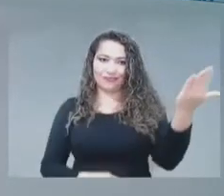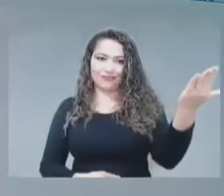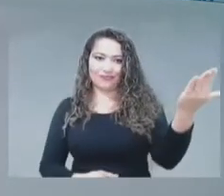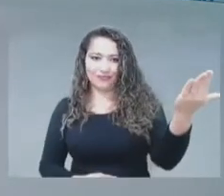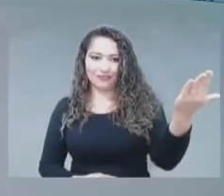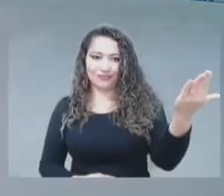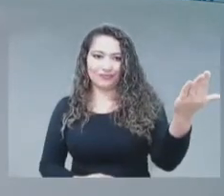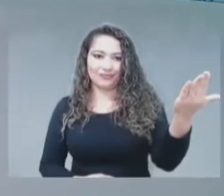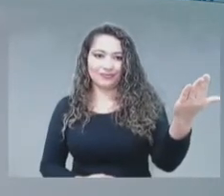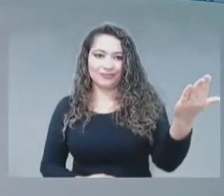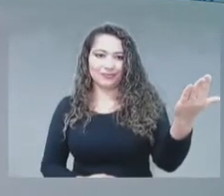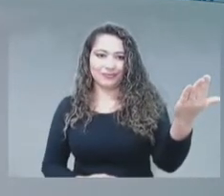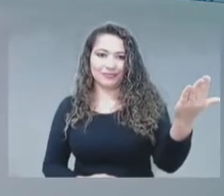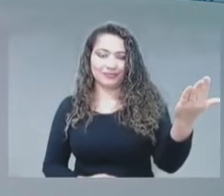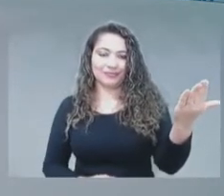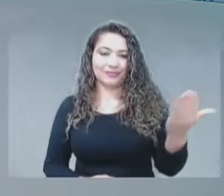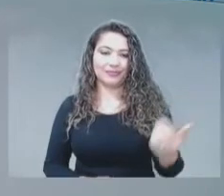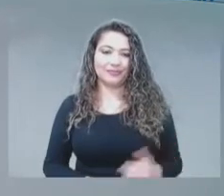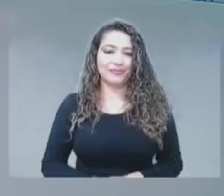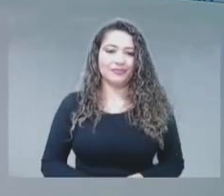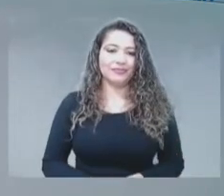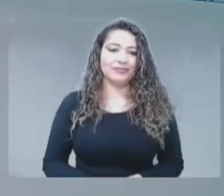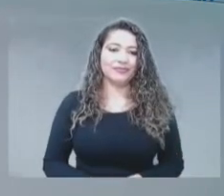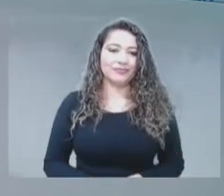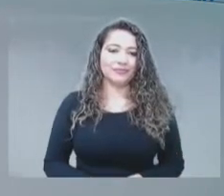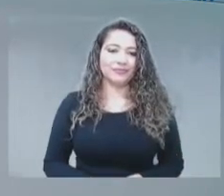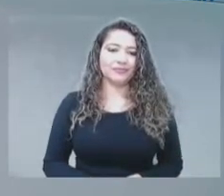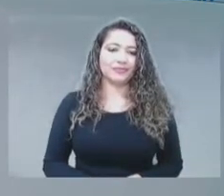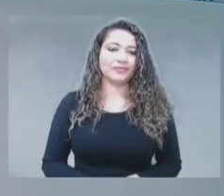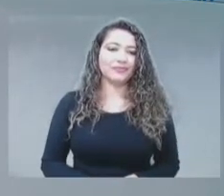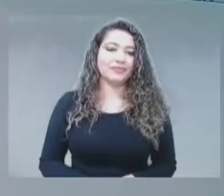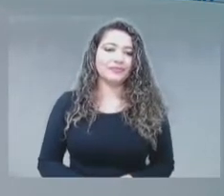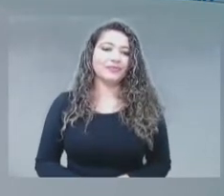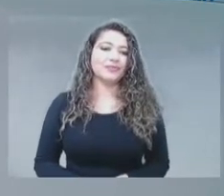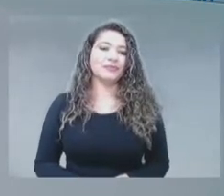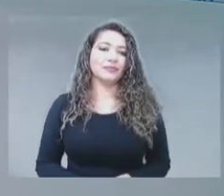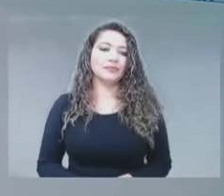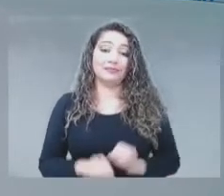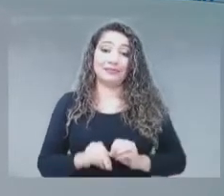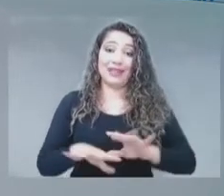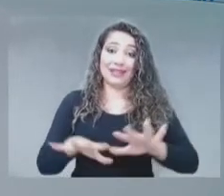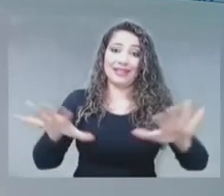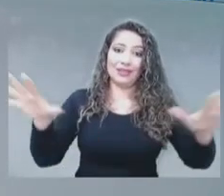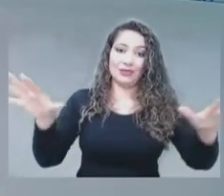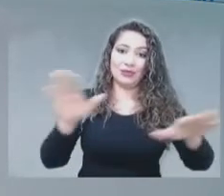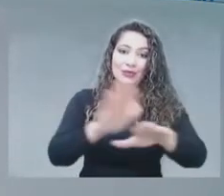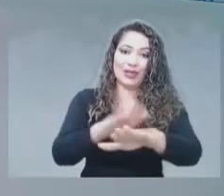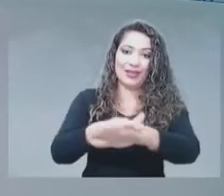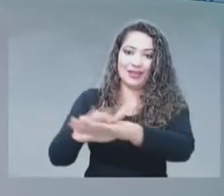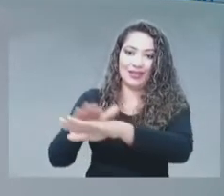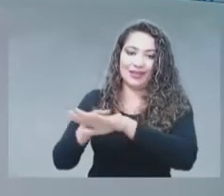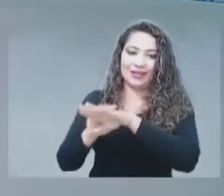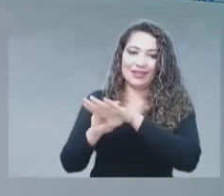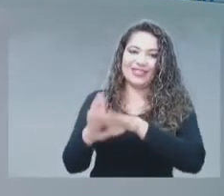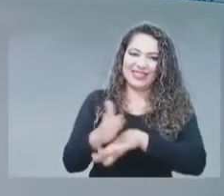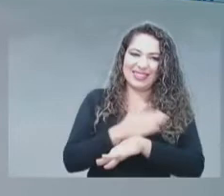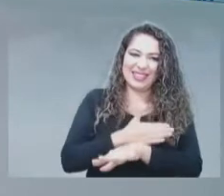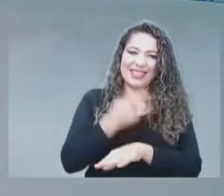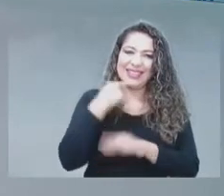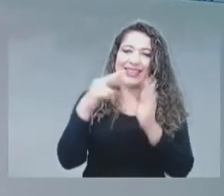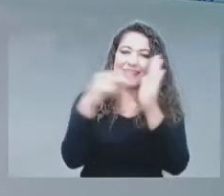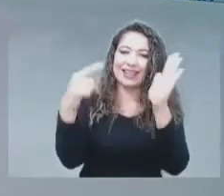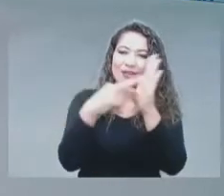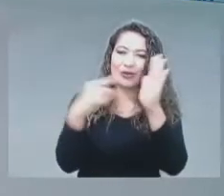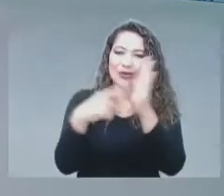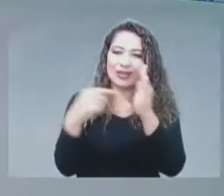Finalmente, y antes de terminar, quiero hablar del anuncio que les comenté. La tecnología que se está viendo en